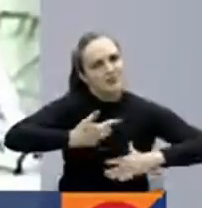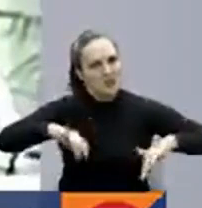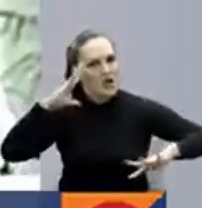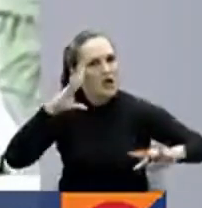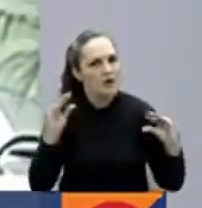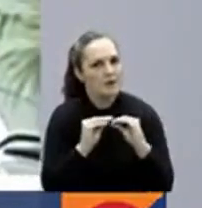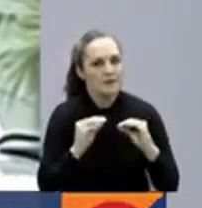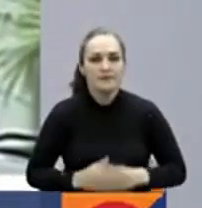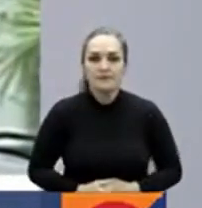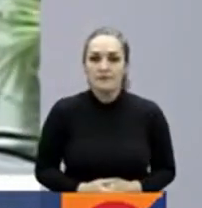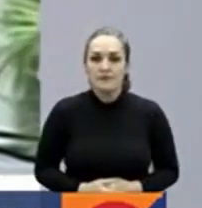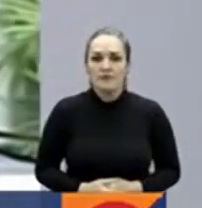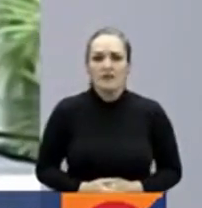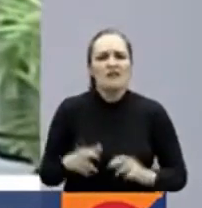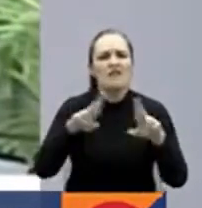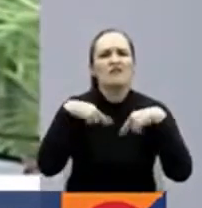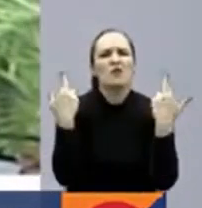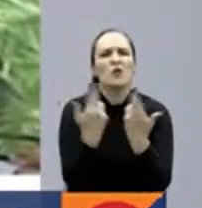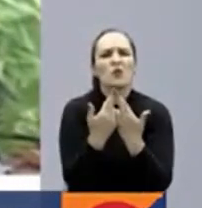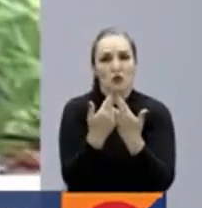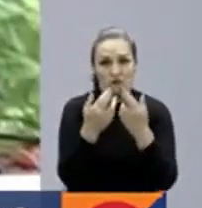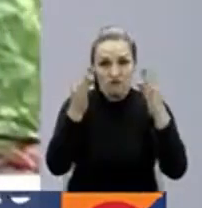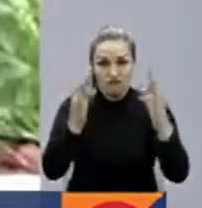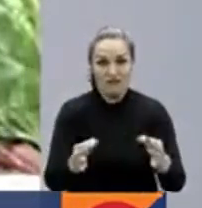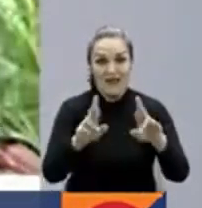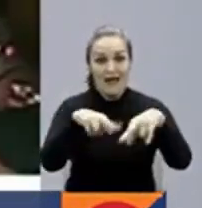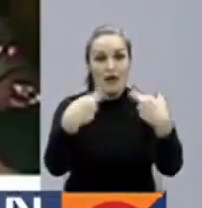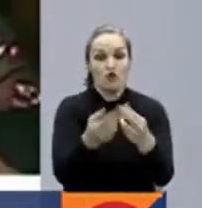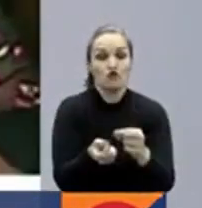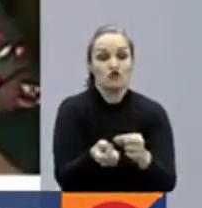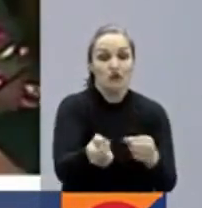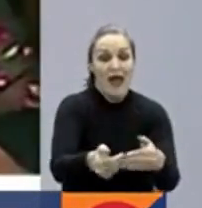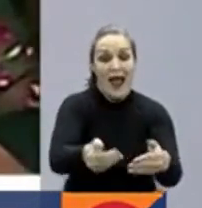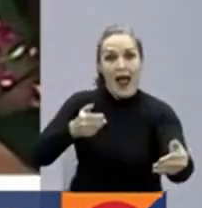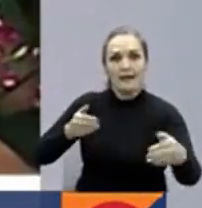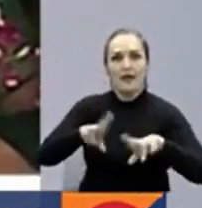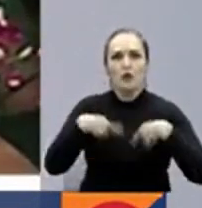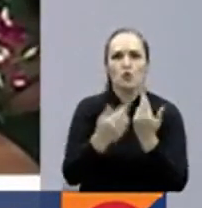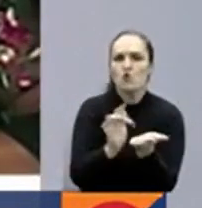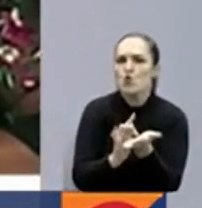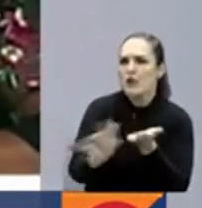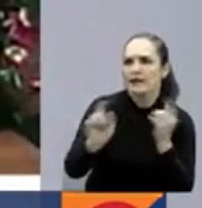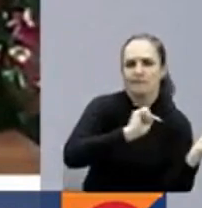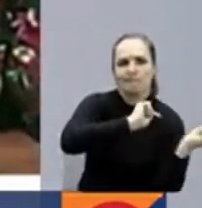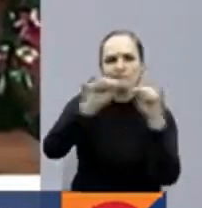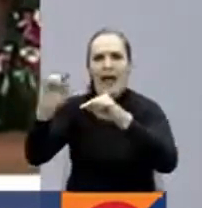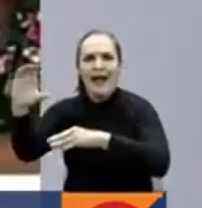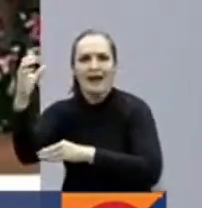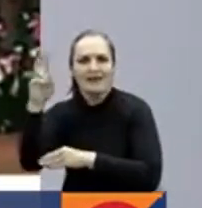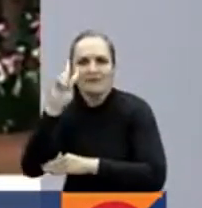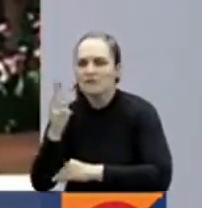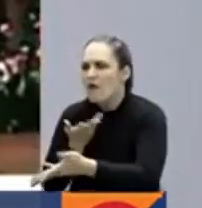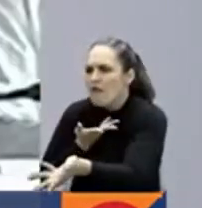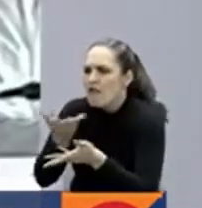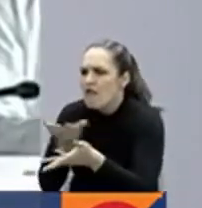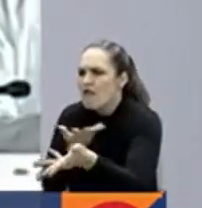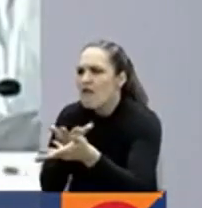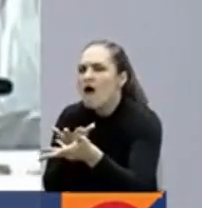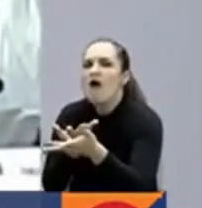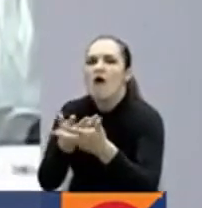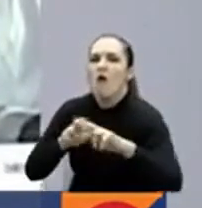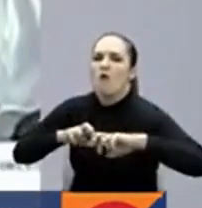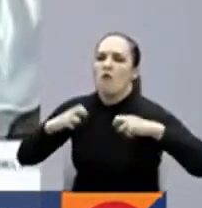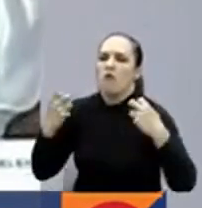El objetivo de la reunión extraordinaria en Caracas se cumplió. Los equipos negociadores volvieron a la mesa y aclararon las